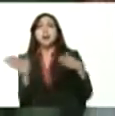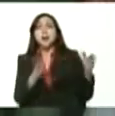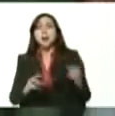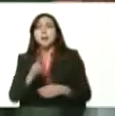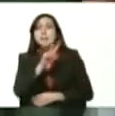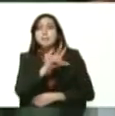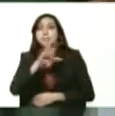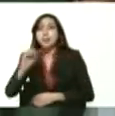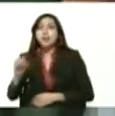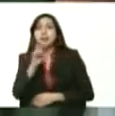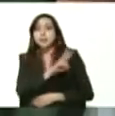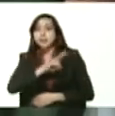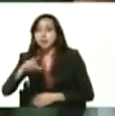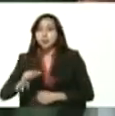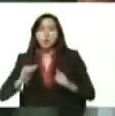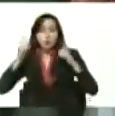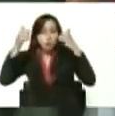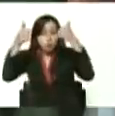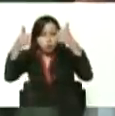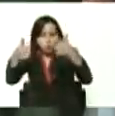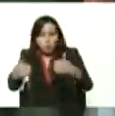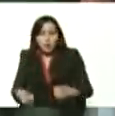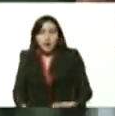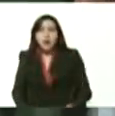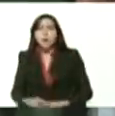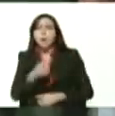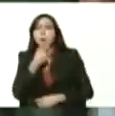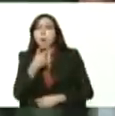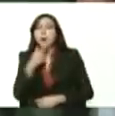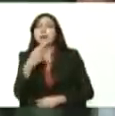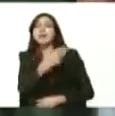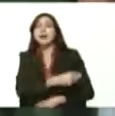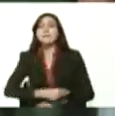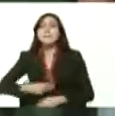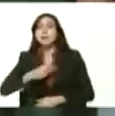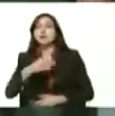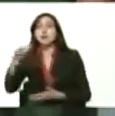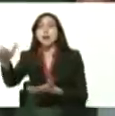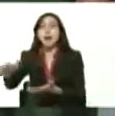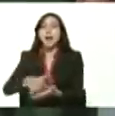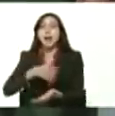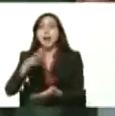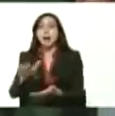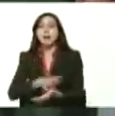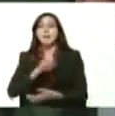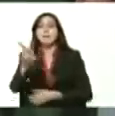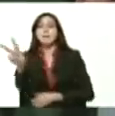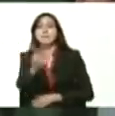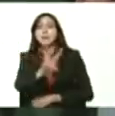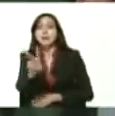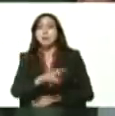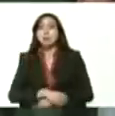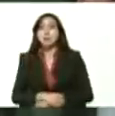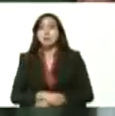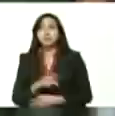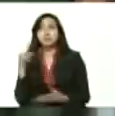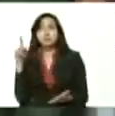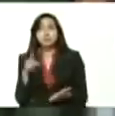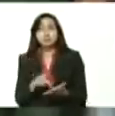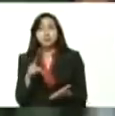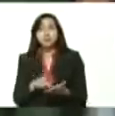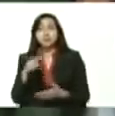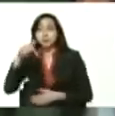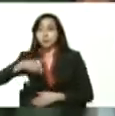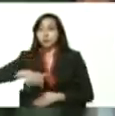comenzamos con esta hermosa misión misión agrovenezuela donde están participando